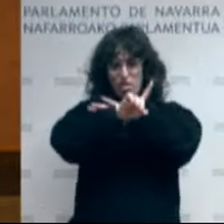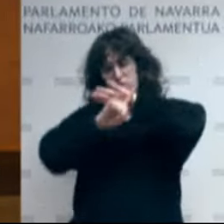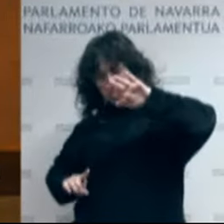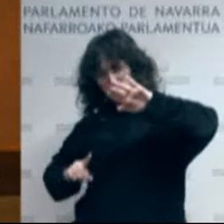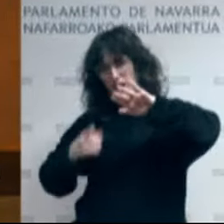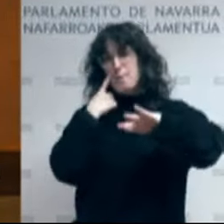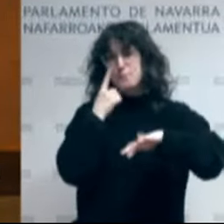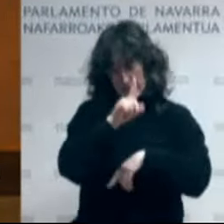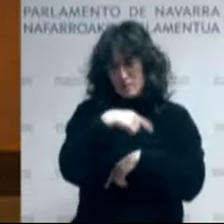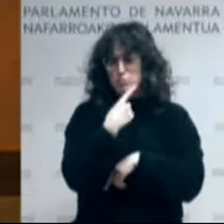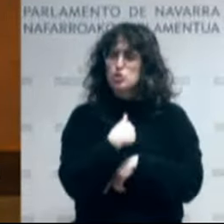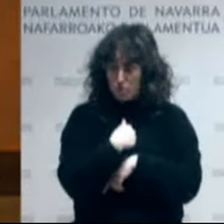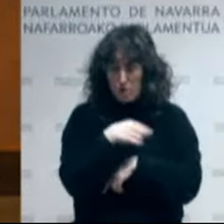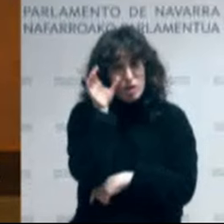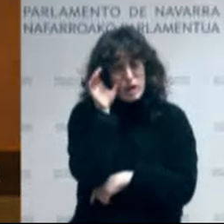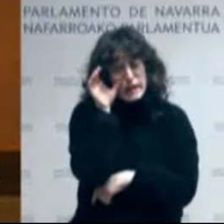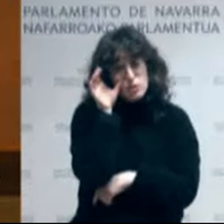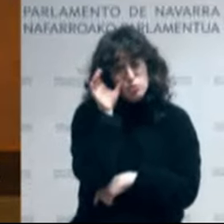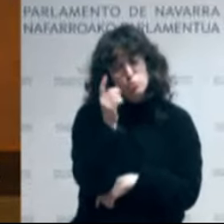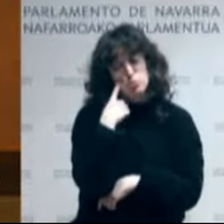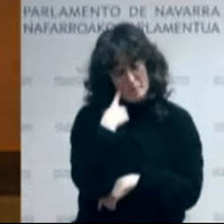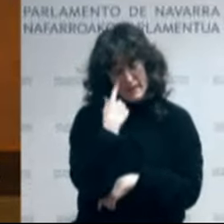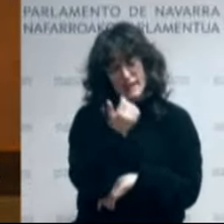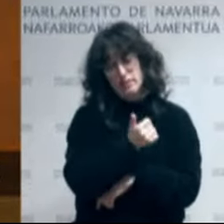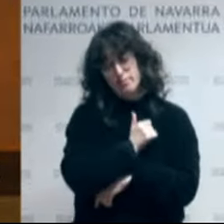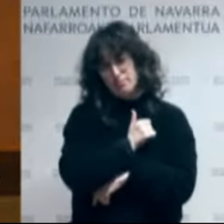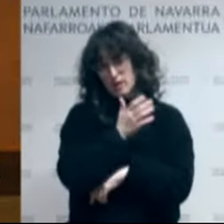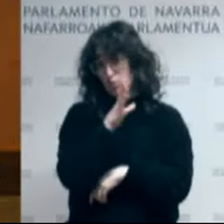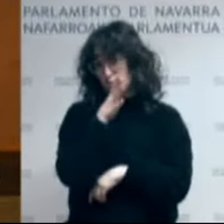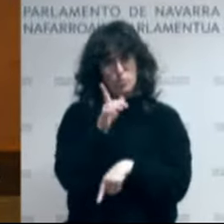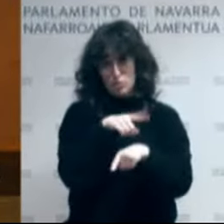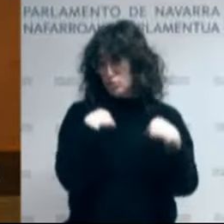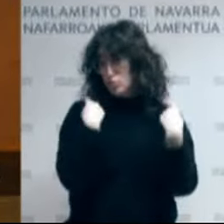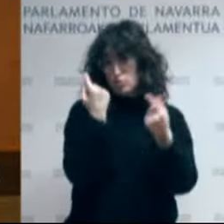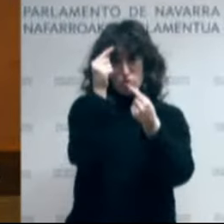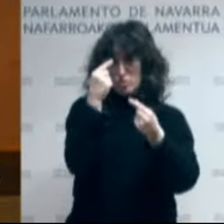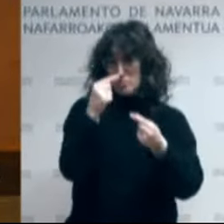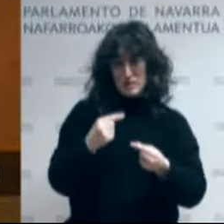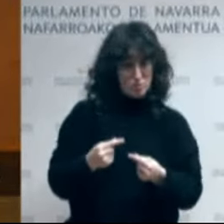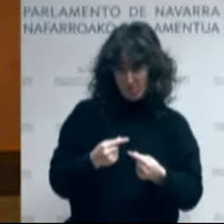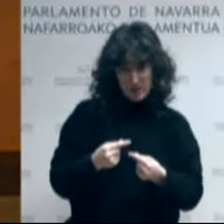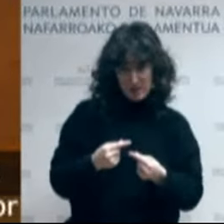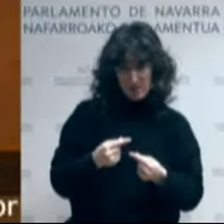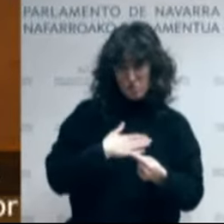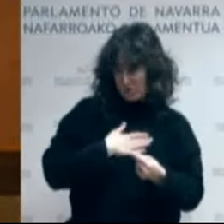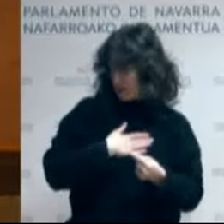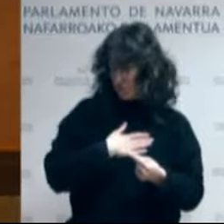de escucharle. Porque no son nuestros presupuestos, no lo son, porque hay